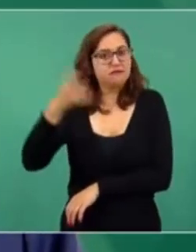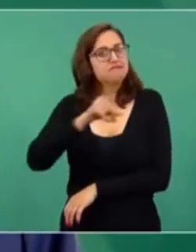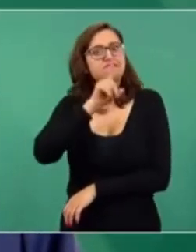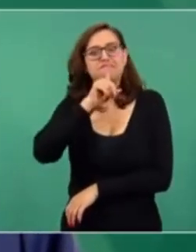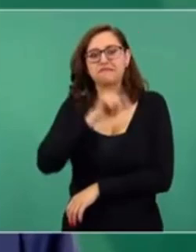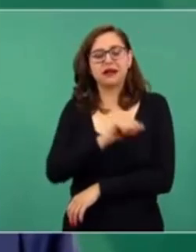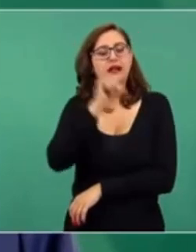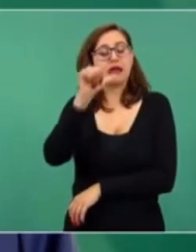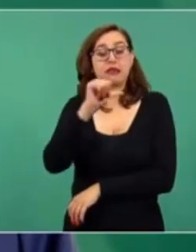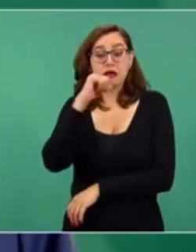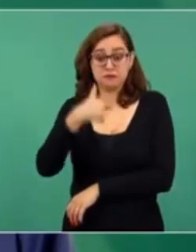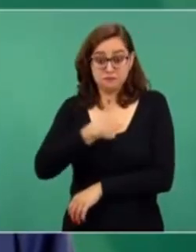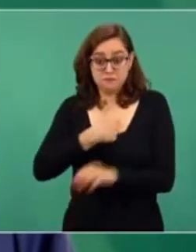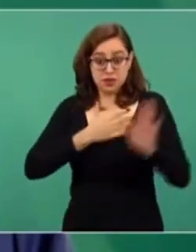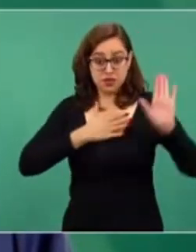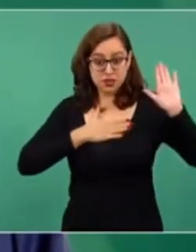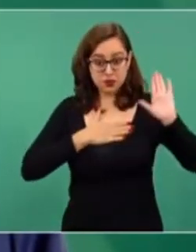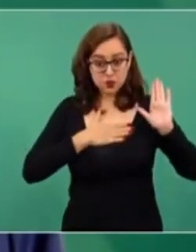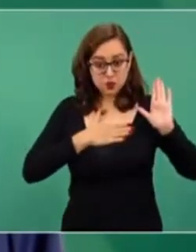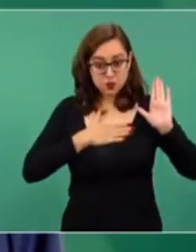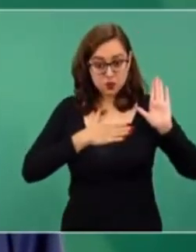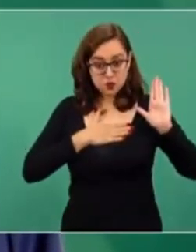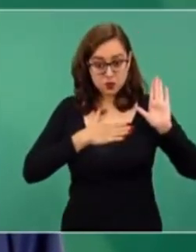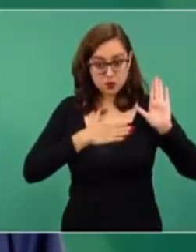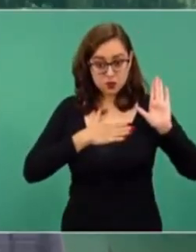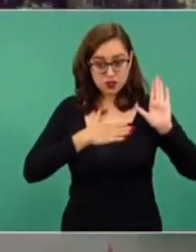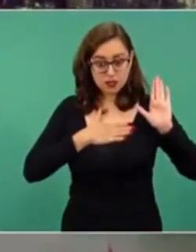que he asumido.